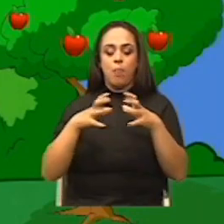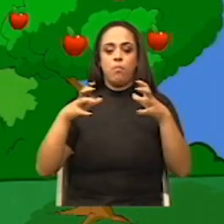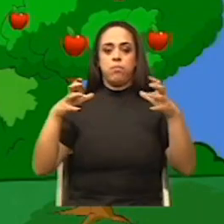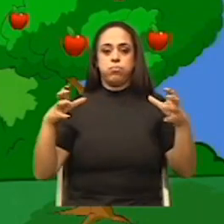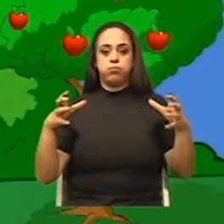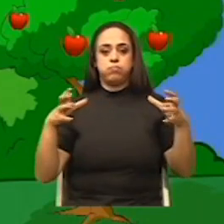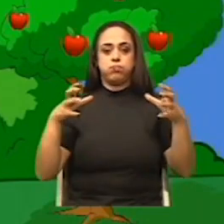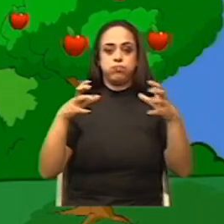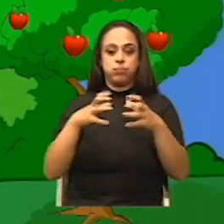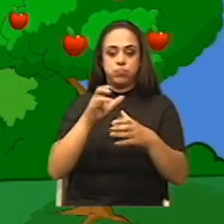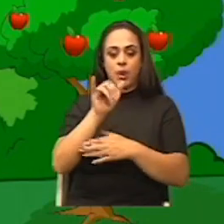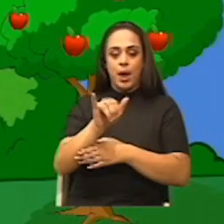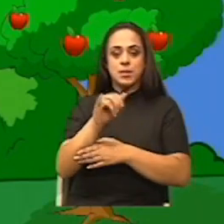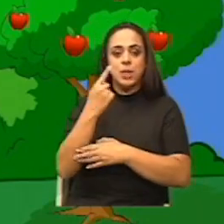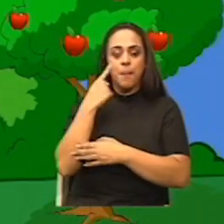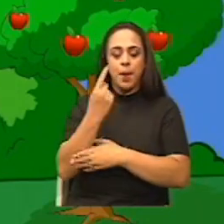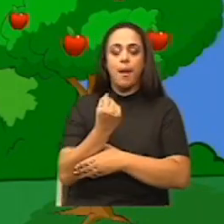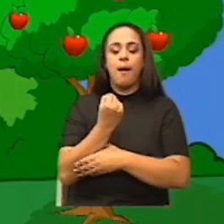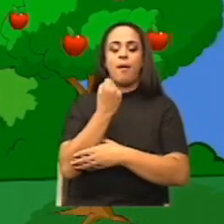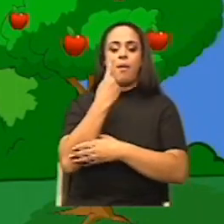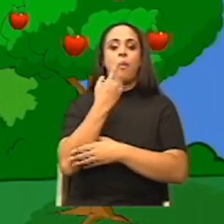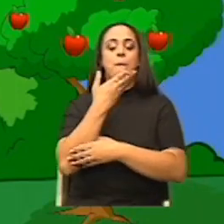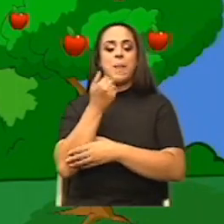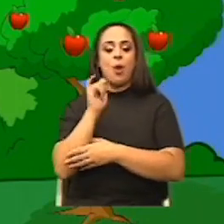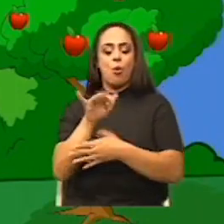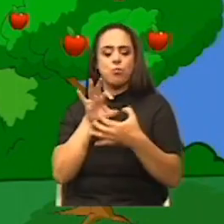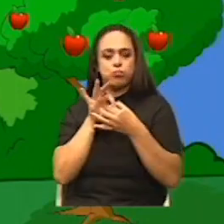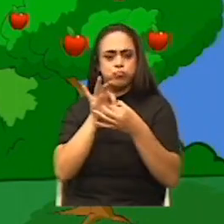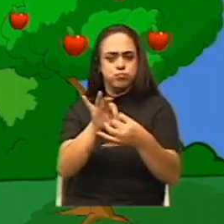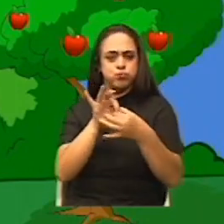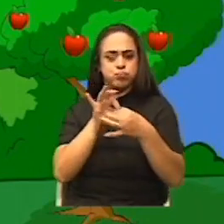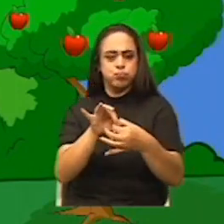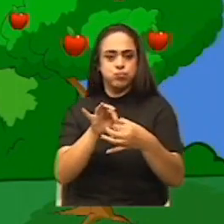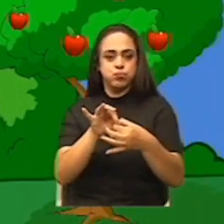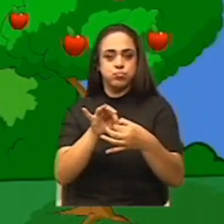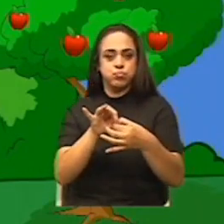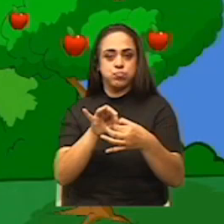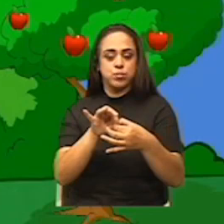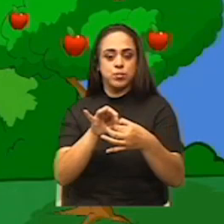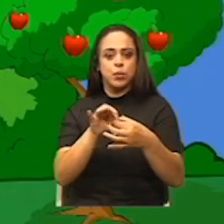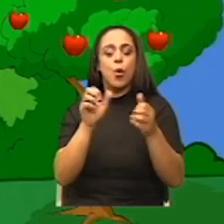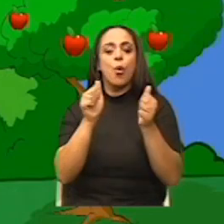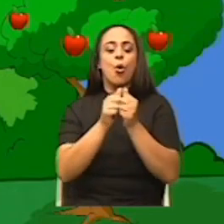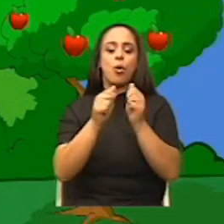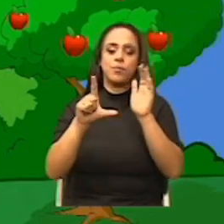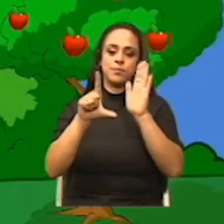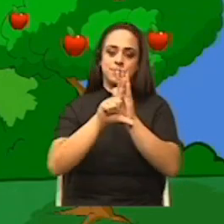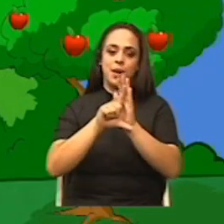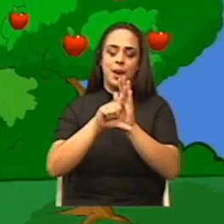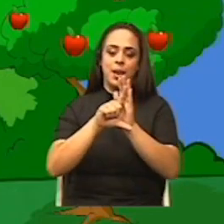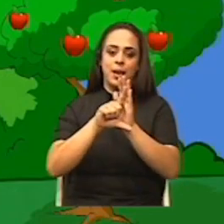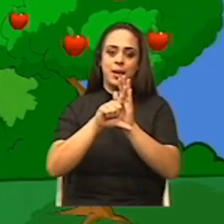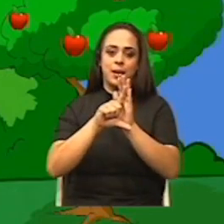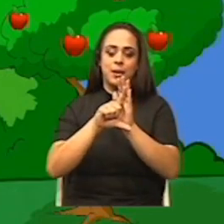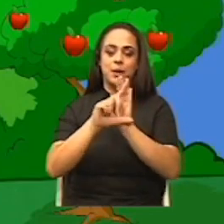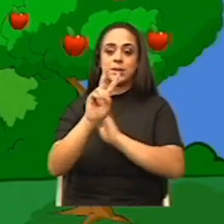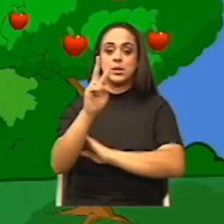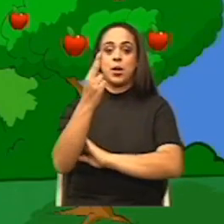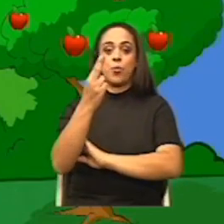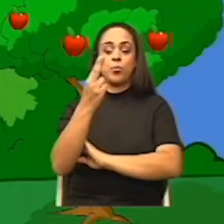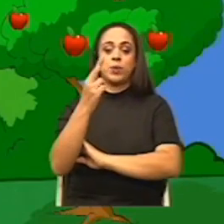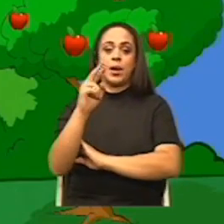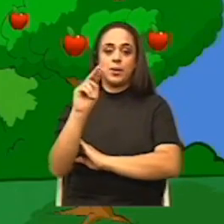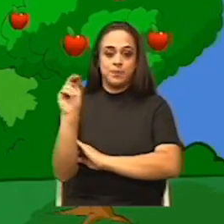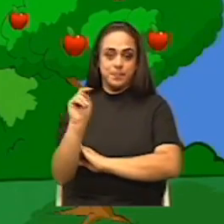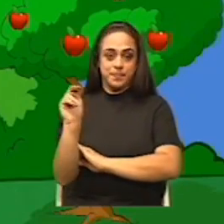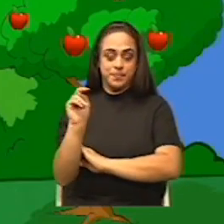Así que para comprender mejor esta relación de proporcionalidad, según el enunciado de la segunda ley de Newton,